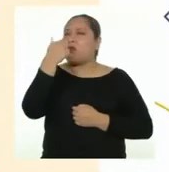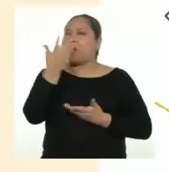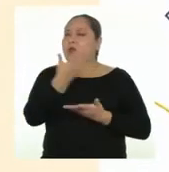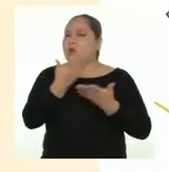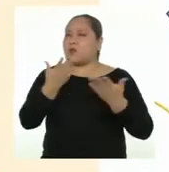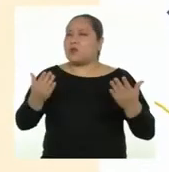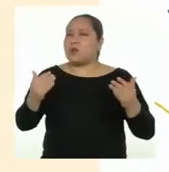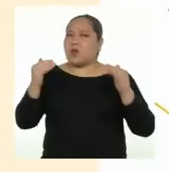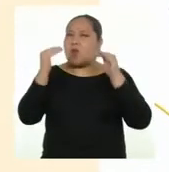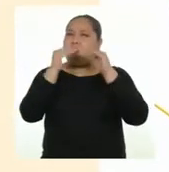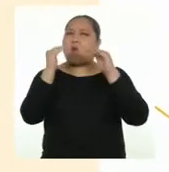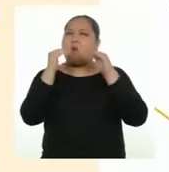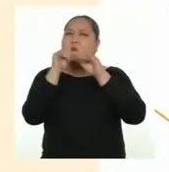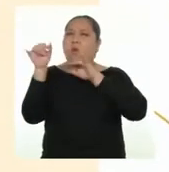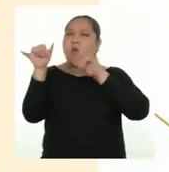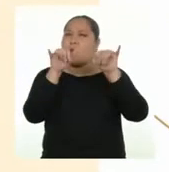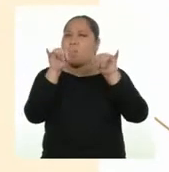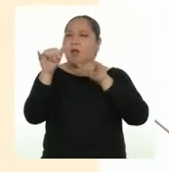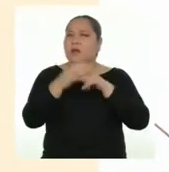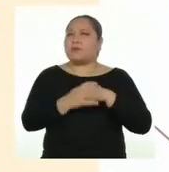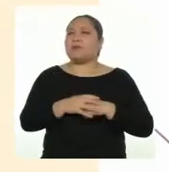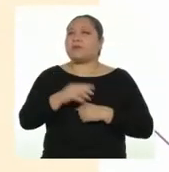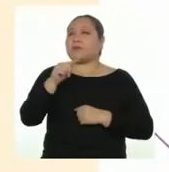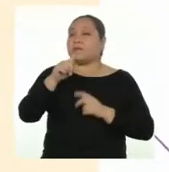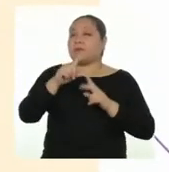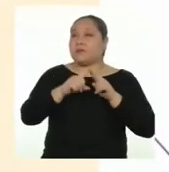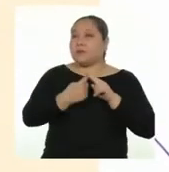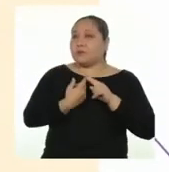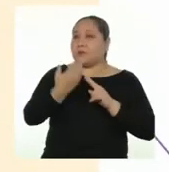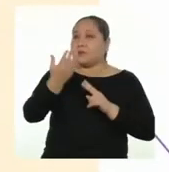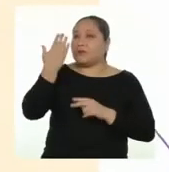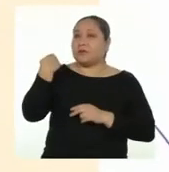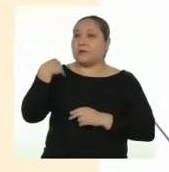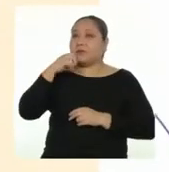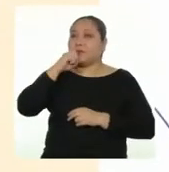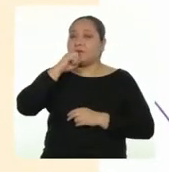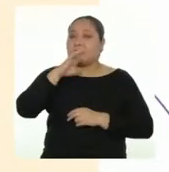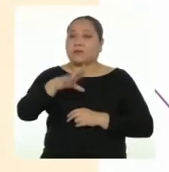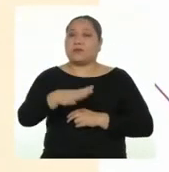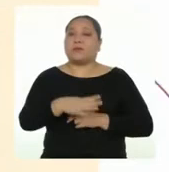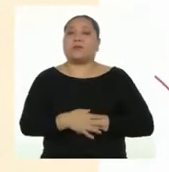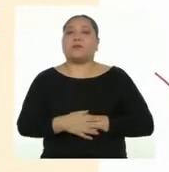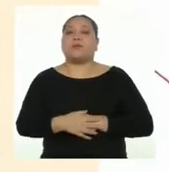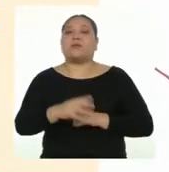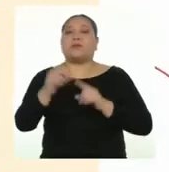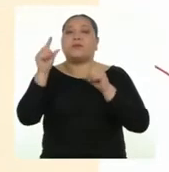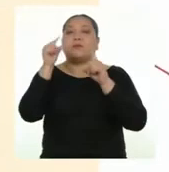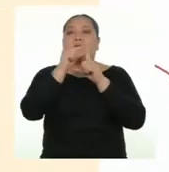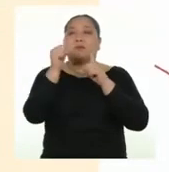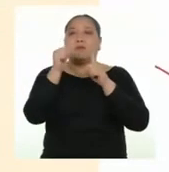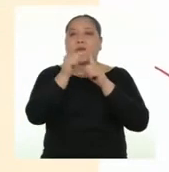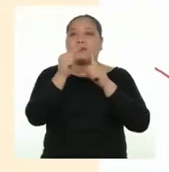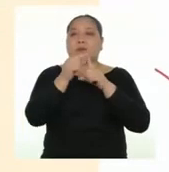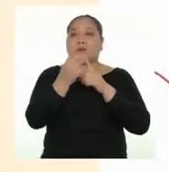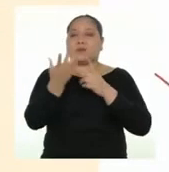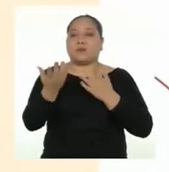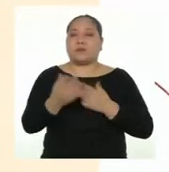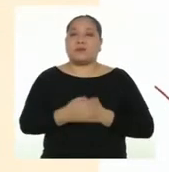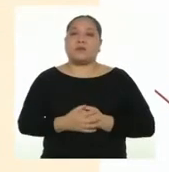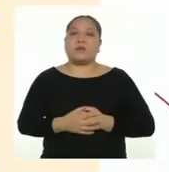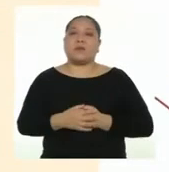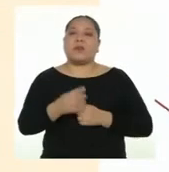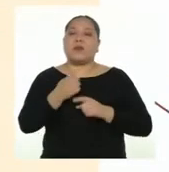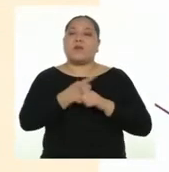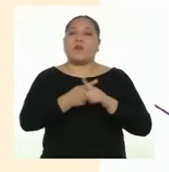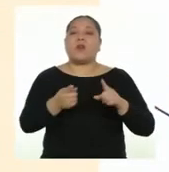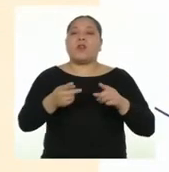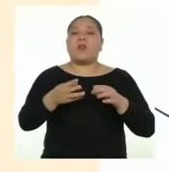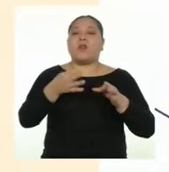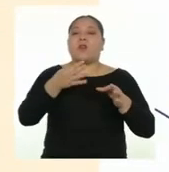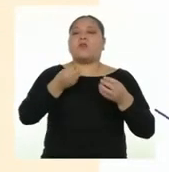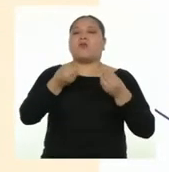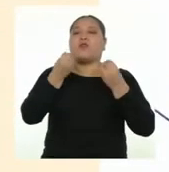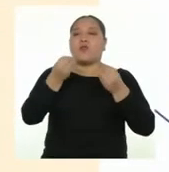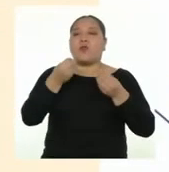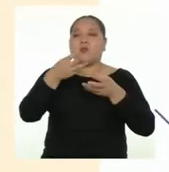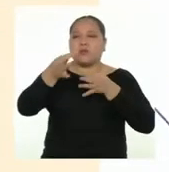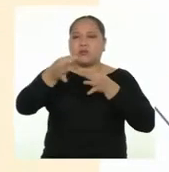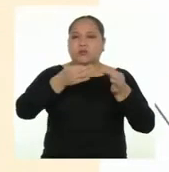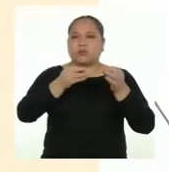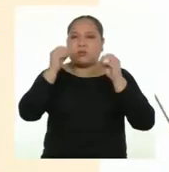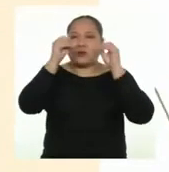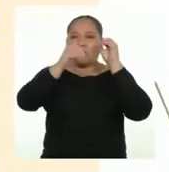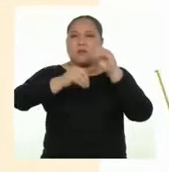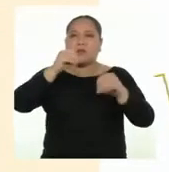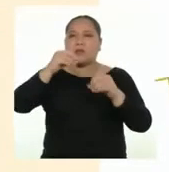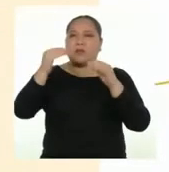cosas más allá de la igualdad en sí? Al inicio, hacemos una definición de la palabra. Pero luego hablan de cómo se produce